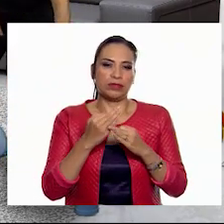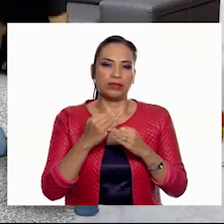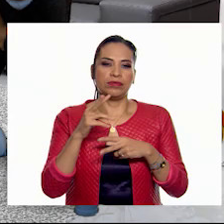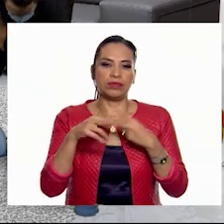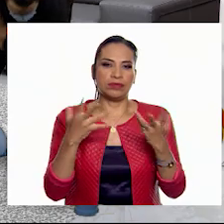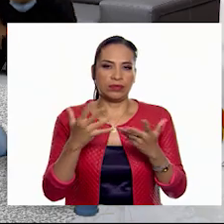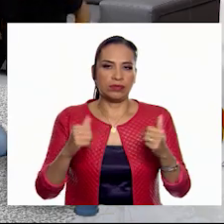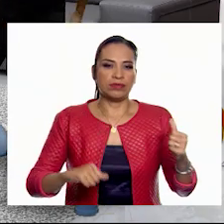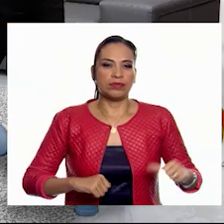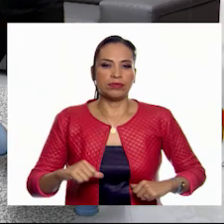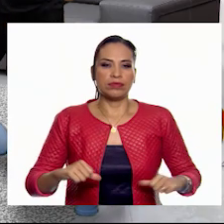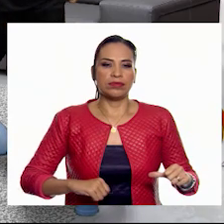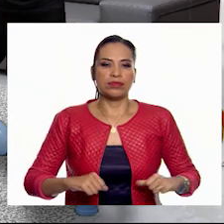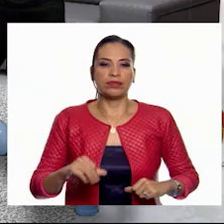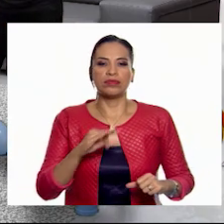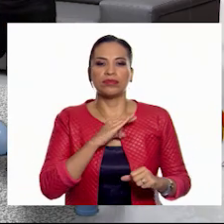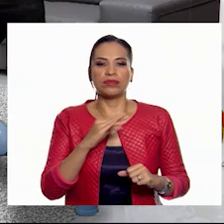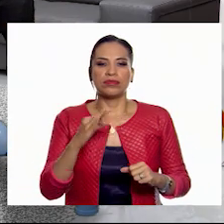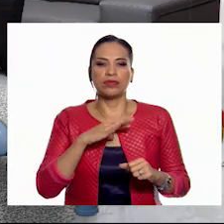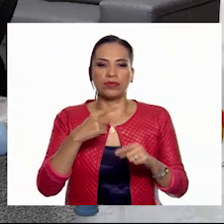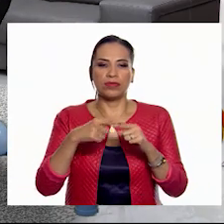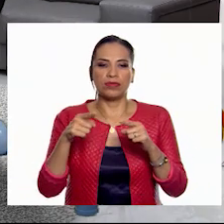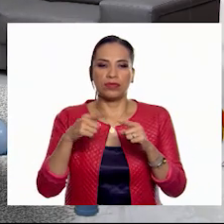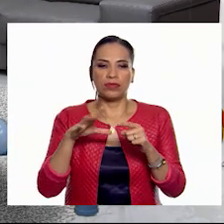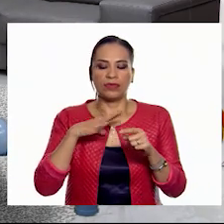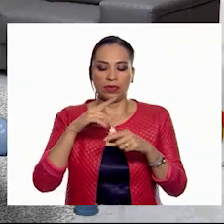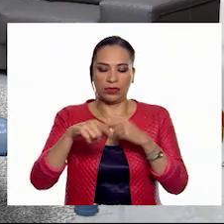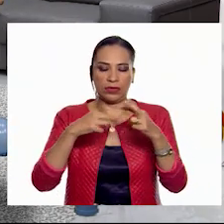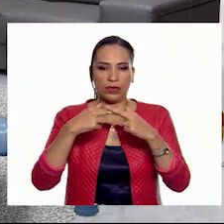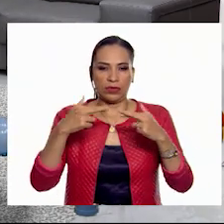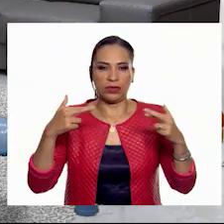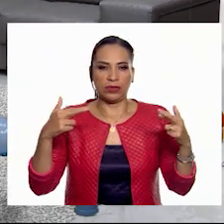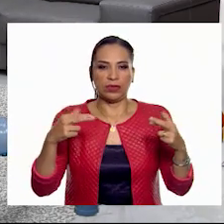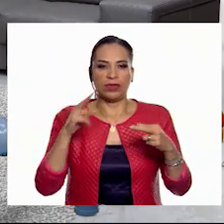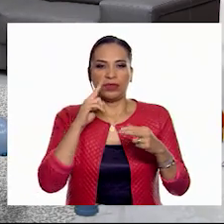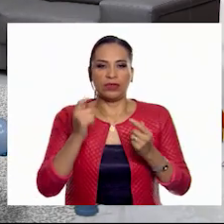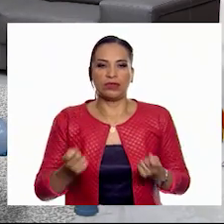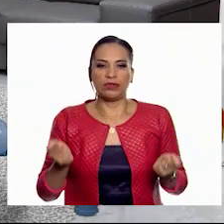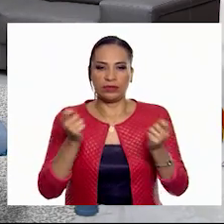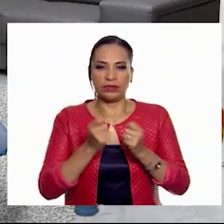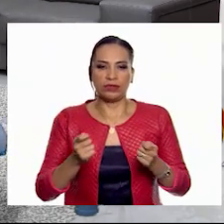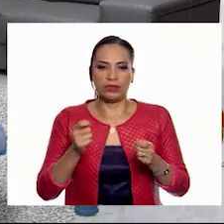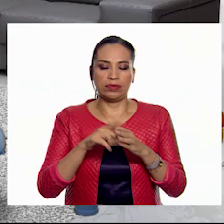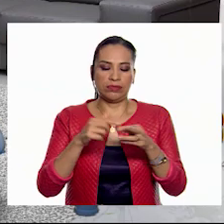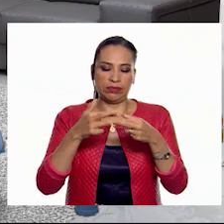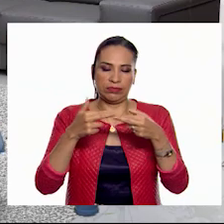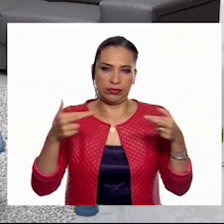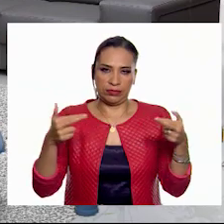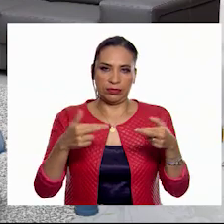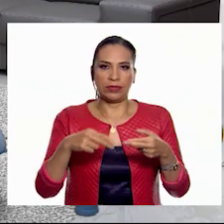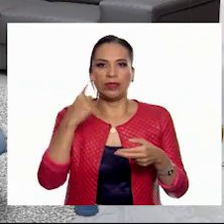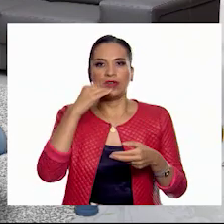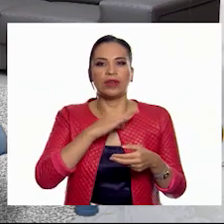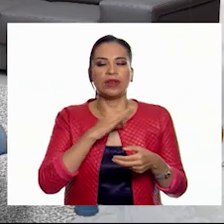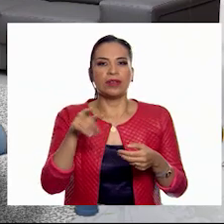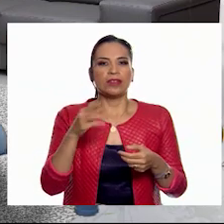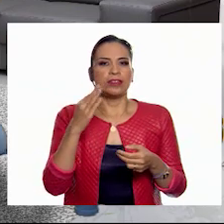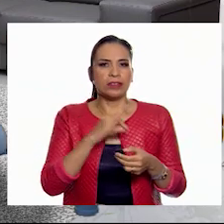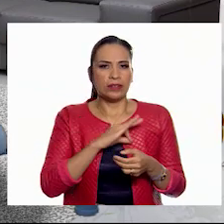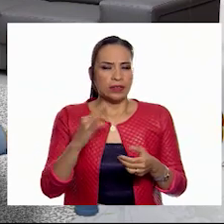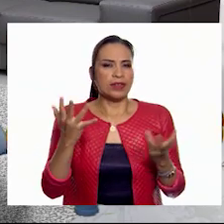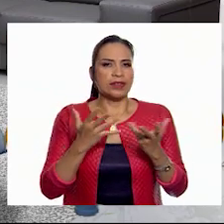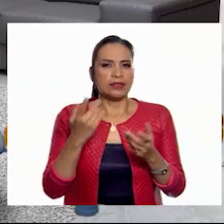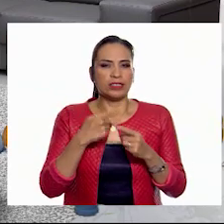hacer las actividades, pueden unir varias agujetas y hacer una cuerda o un lazo. Para lograr nuestra misión,